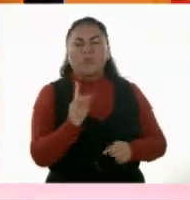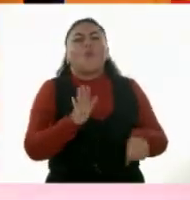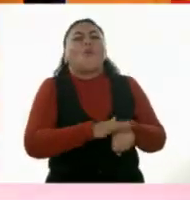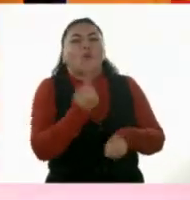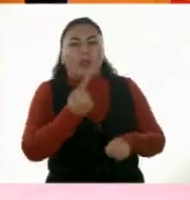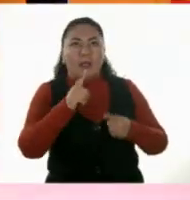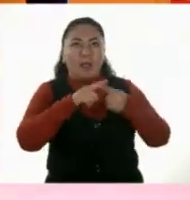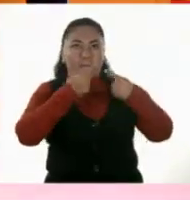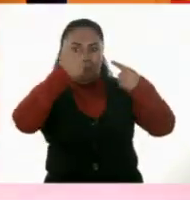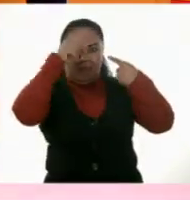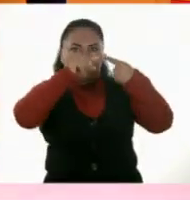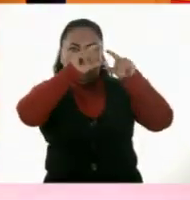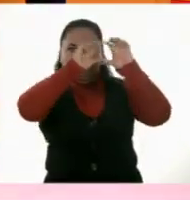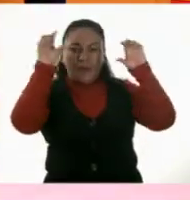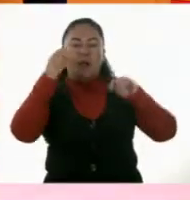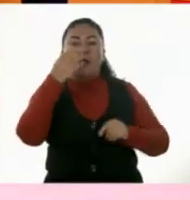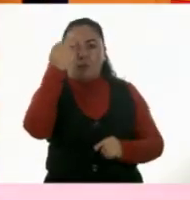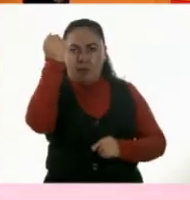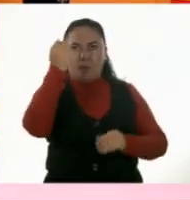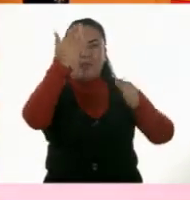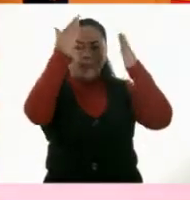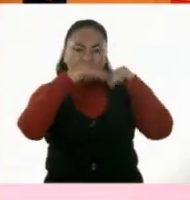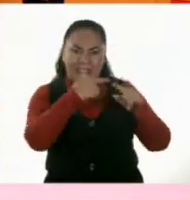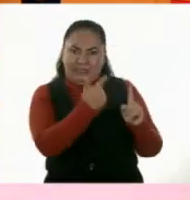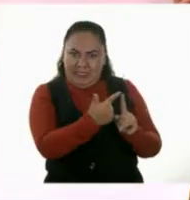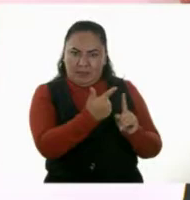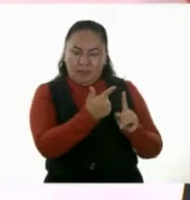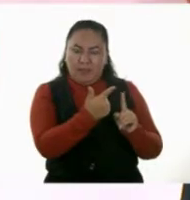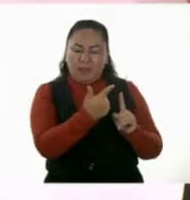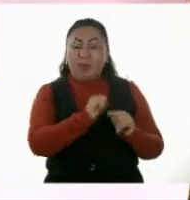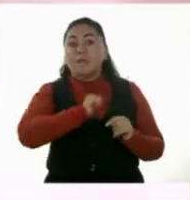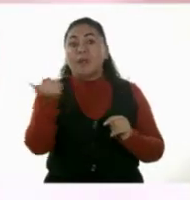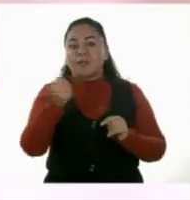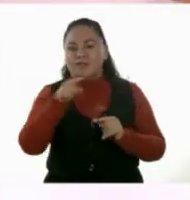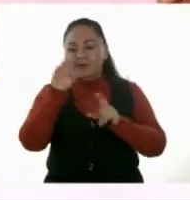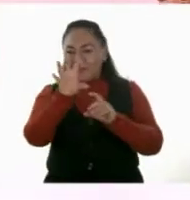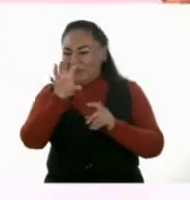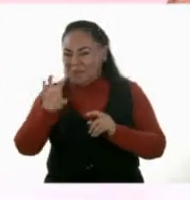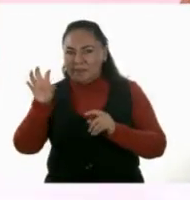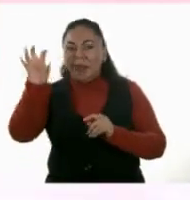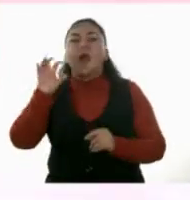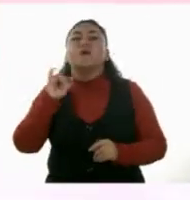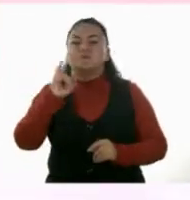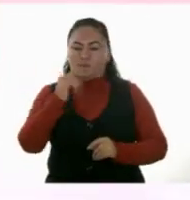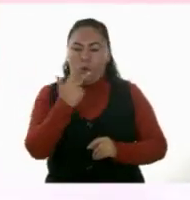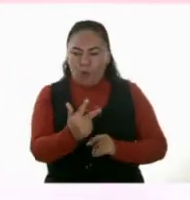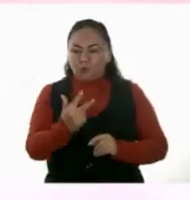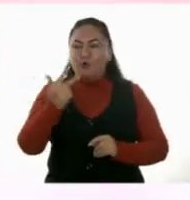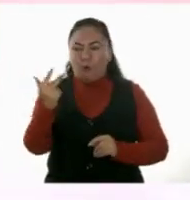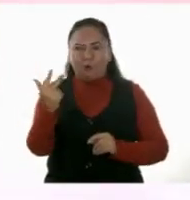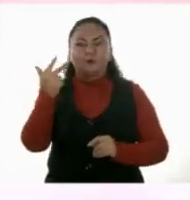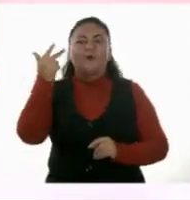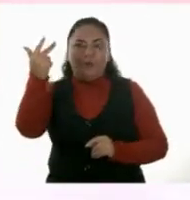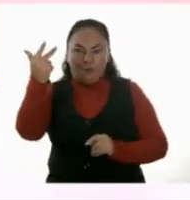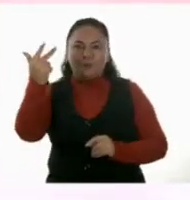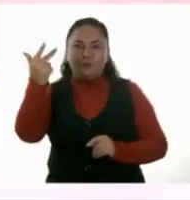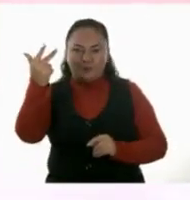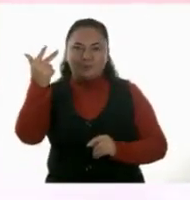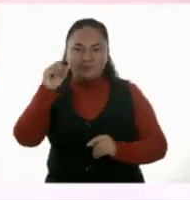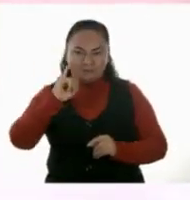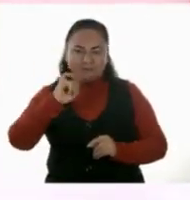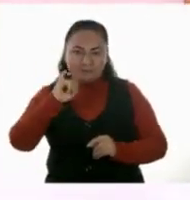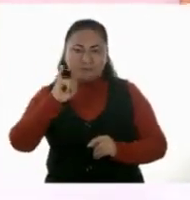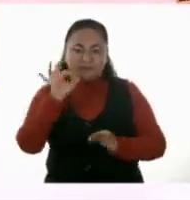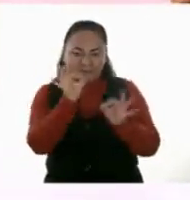Porque el primero tiene nueve, el segundo tiene siete, pero los tres restantes sí tienen ocho fichas cada